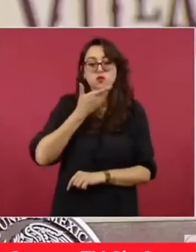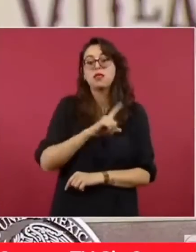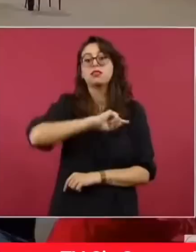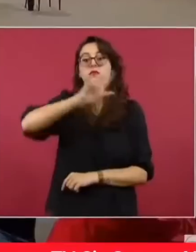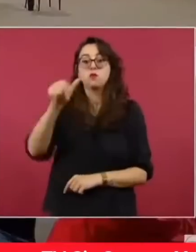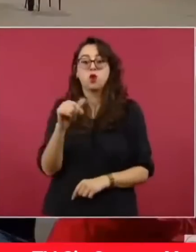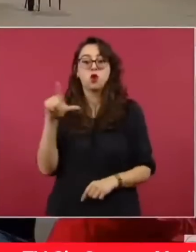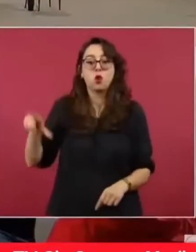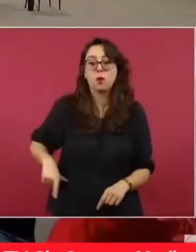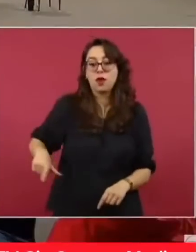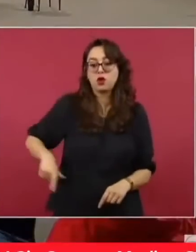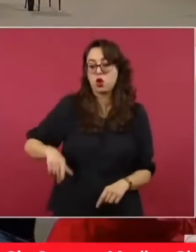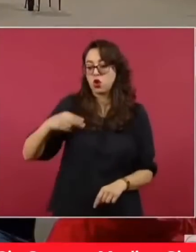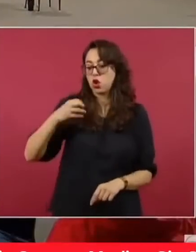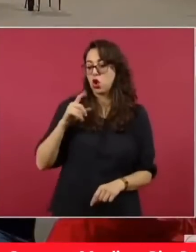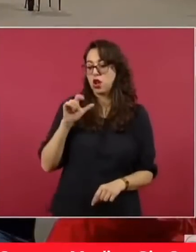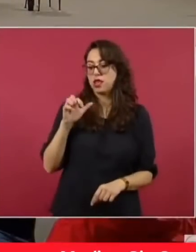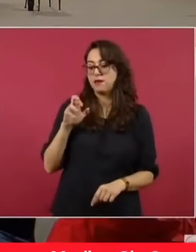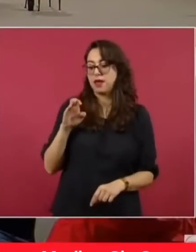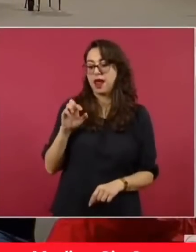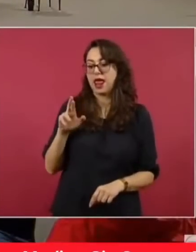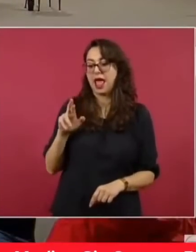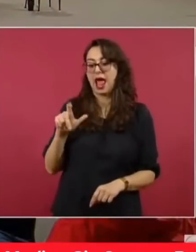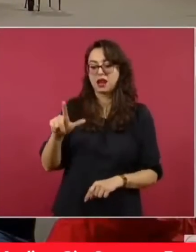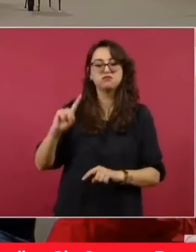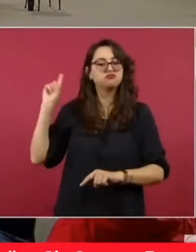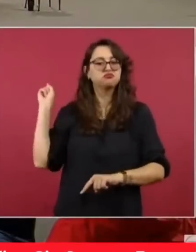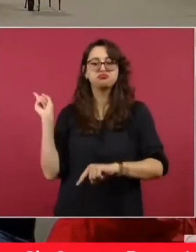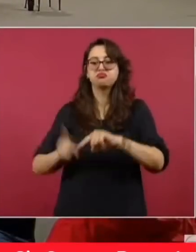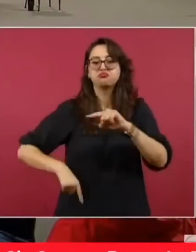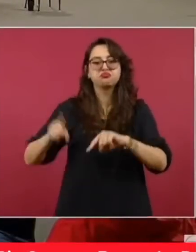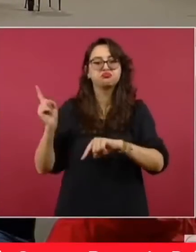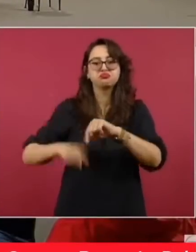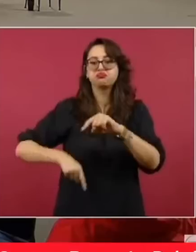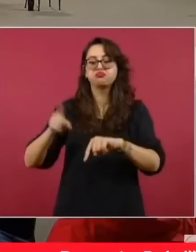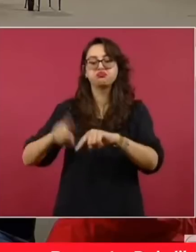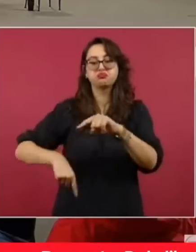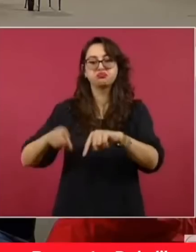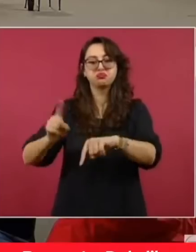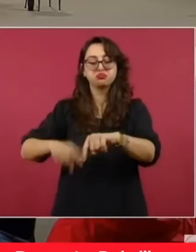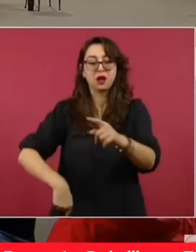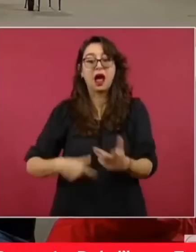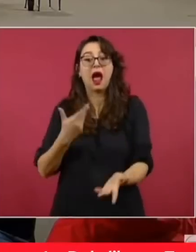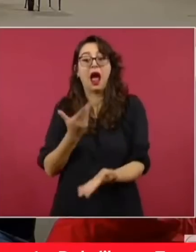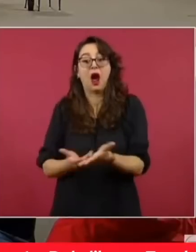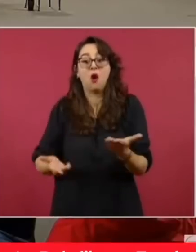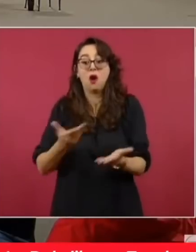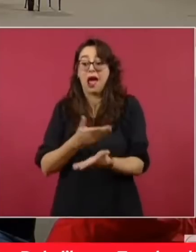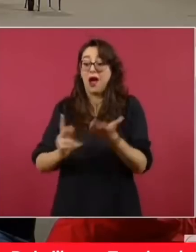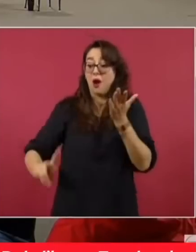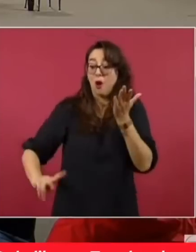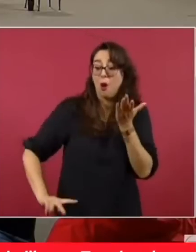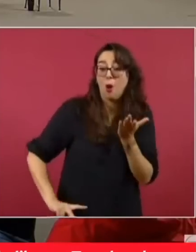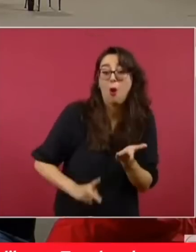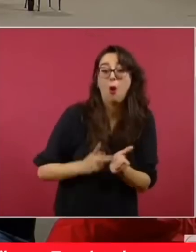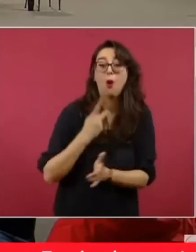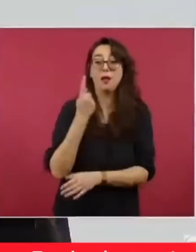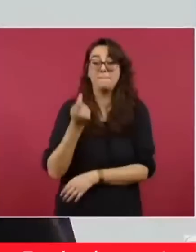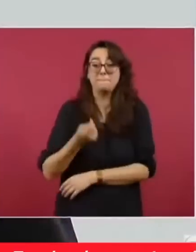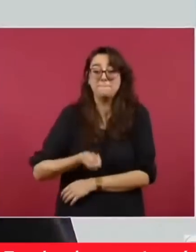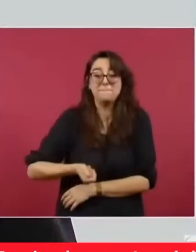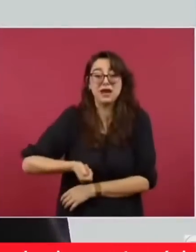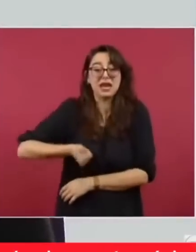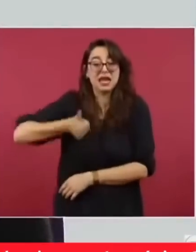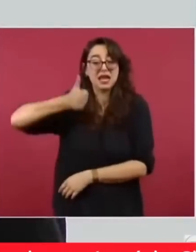hazaña encaminada a lograr la capacidad soberana de producir las principales vacunas que necesita